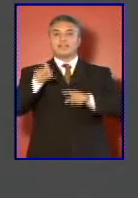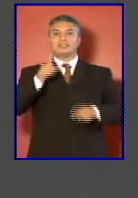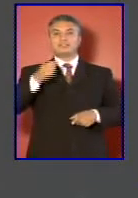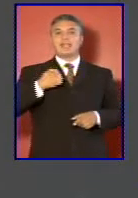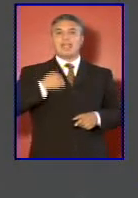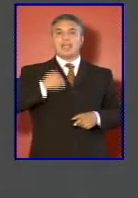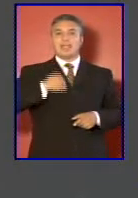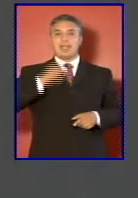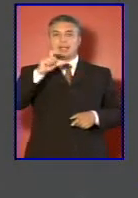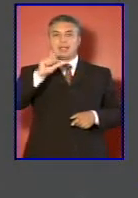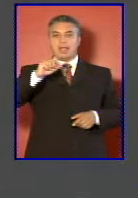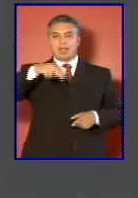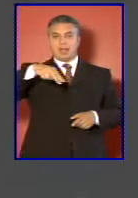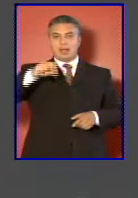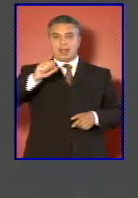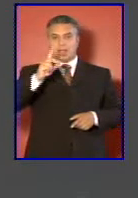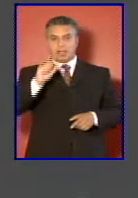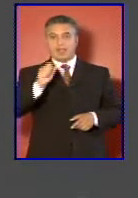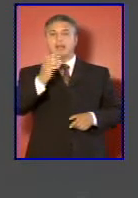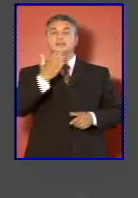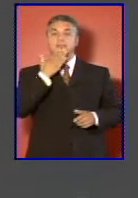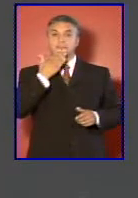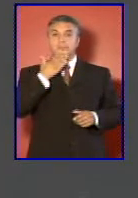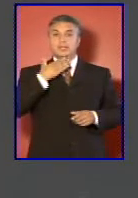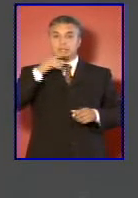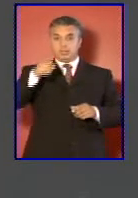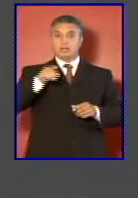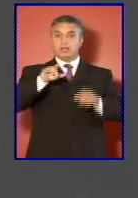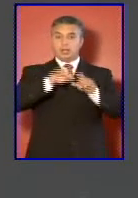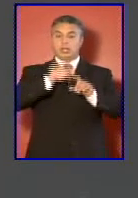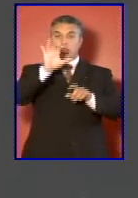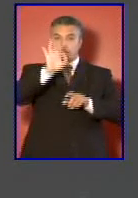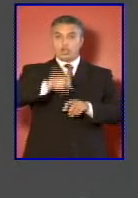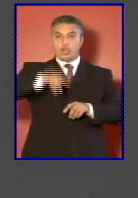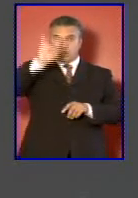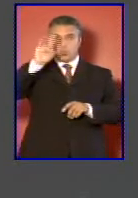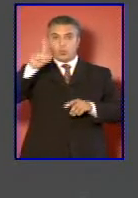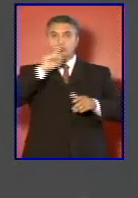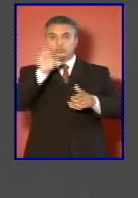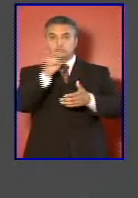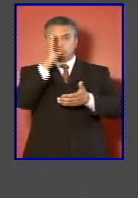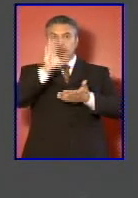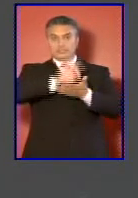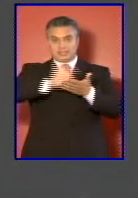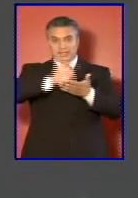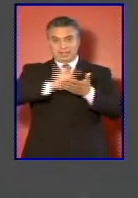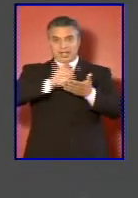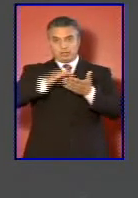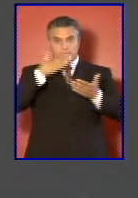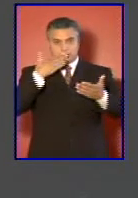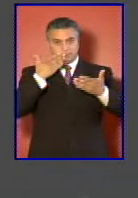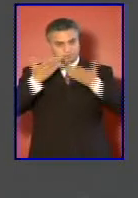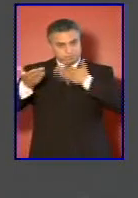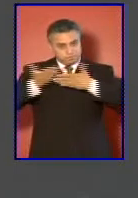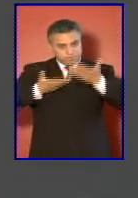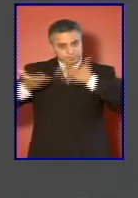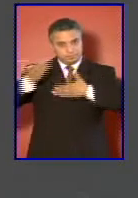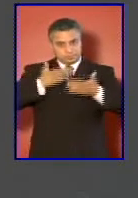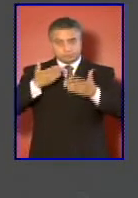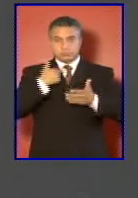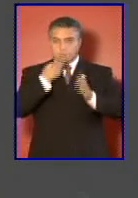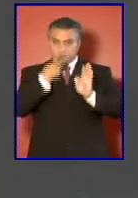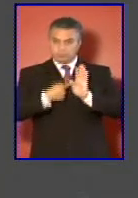Y recientemente tuvimos reuniones en Naciones Unidas con el Subsecretario General de Naciones Unidas para hacerle presente la